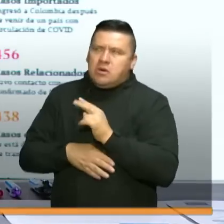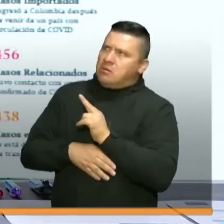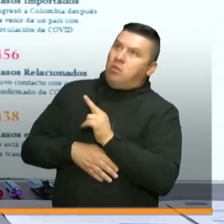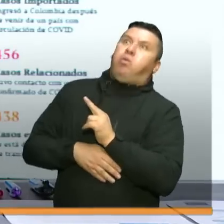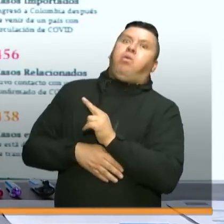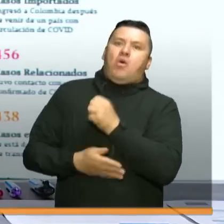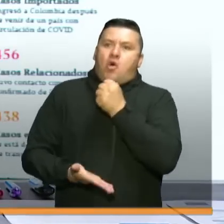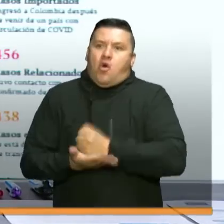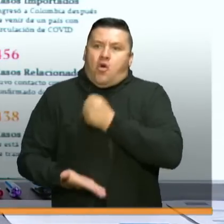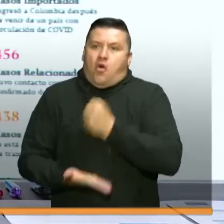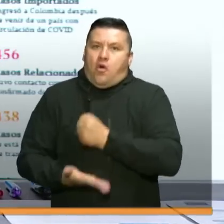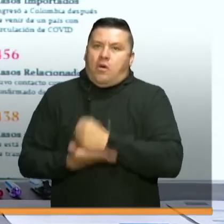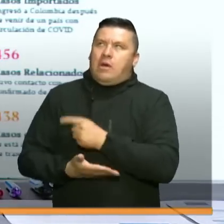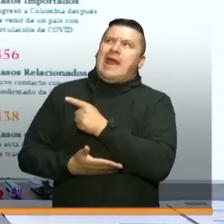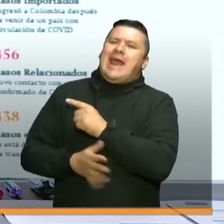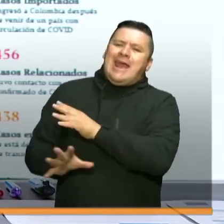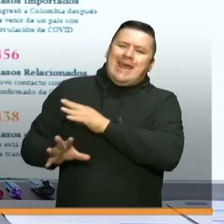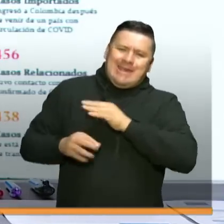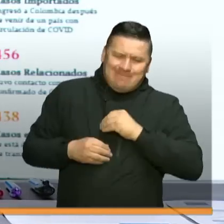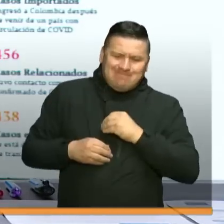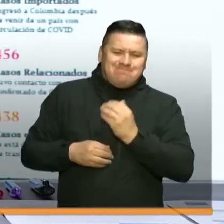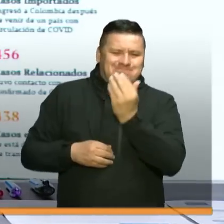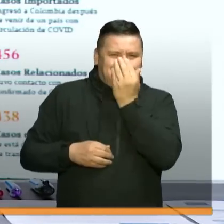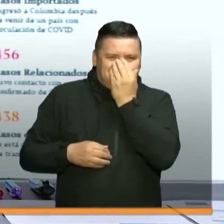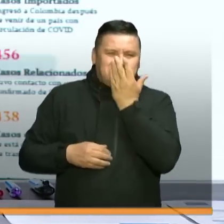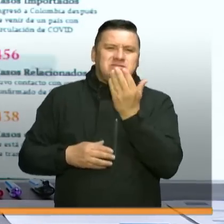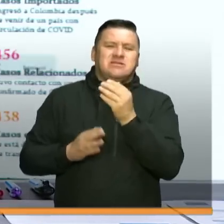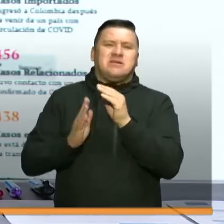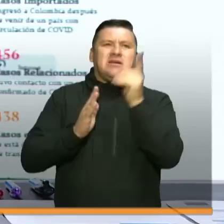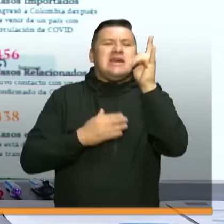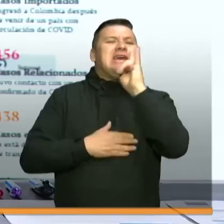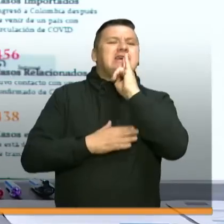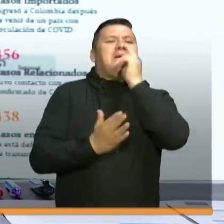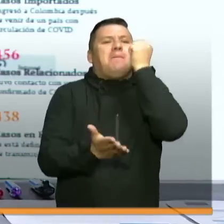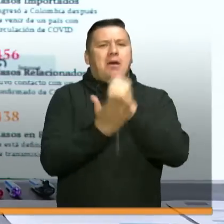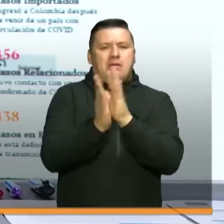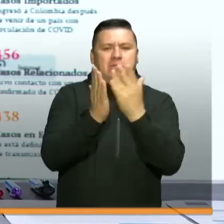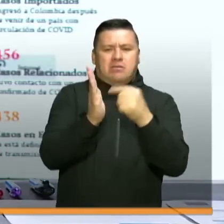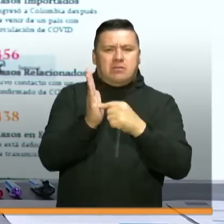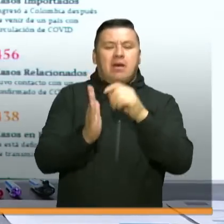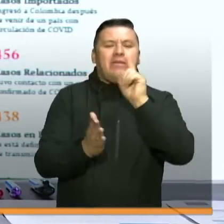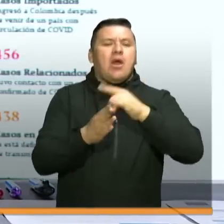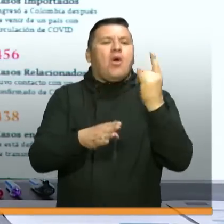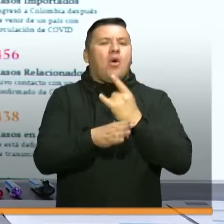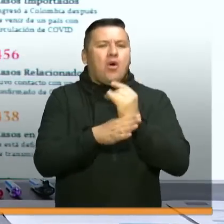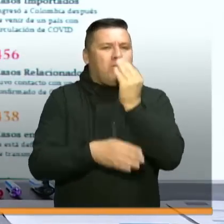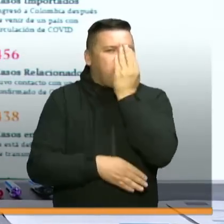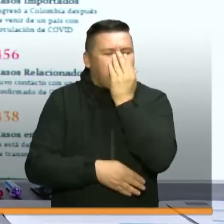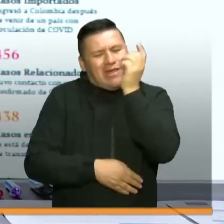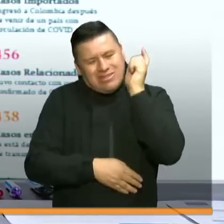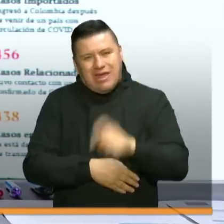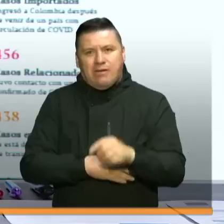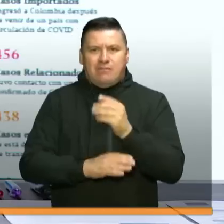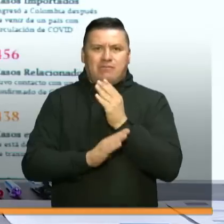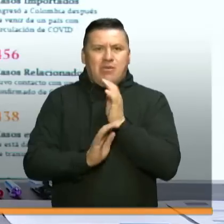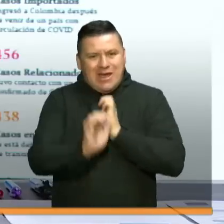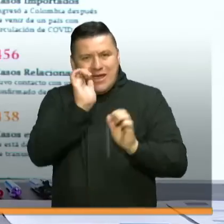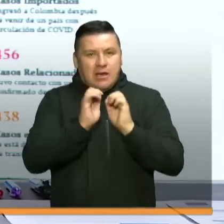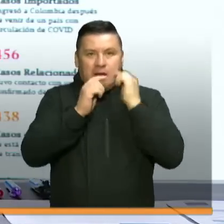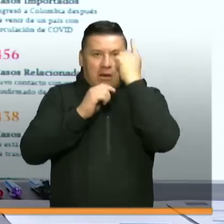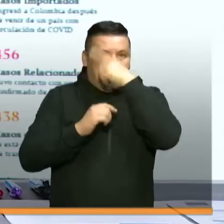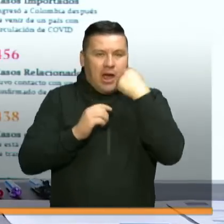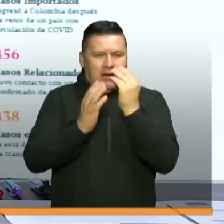obligatorio. Vemos también que en las guías que ha sacado en los Estados Unidos se sugiere el uso de tapabocas y la protección facial.